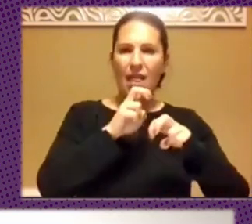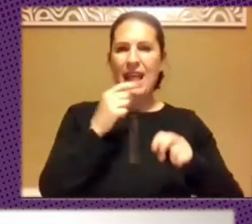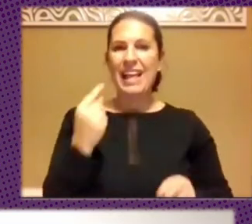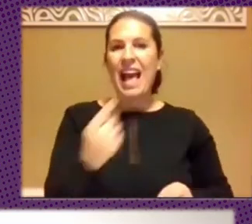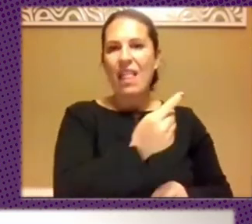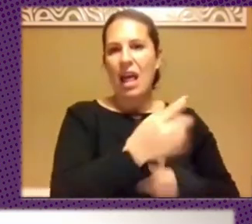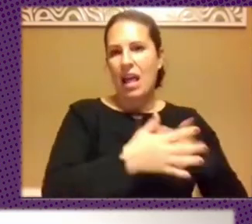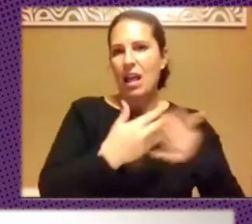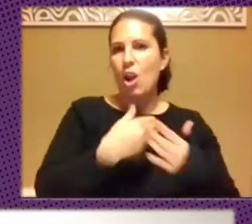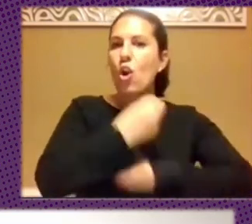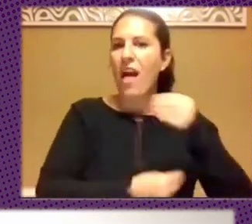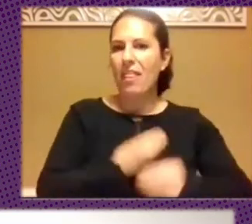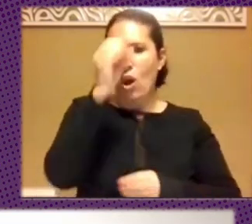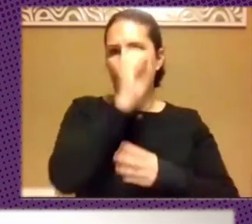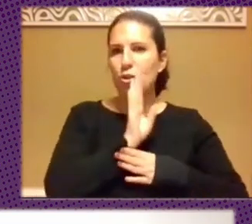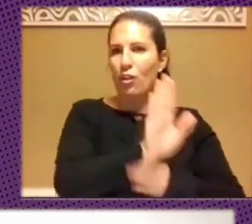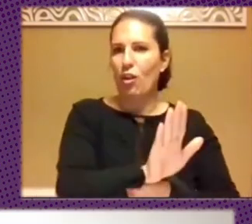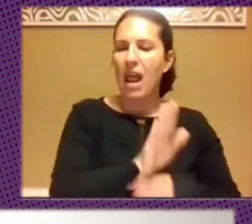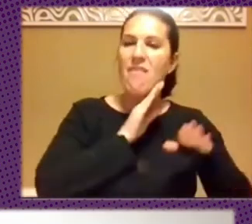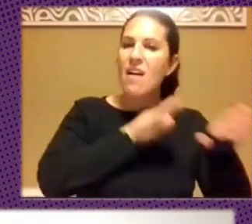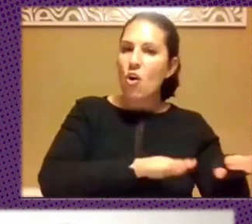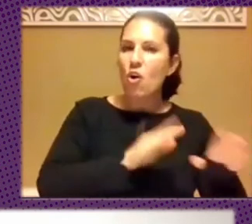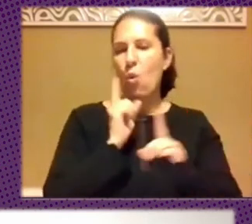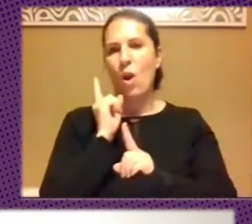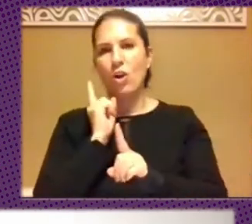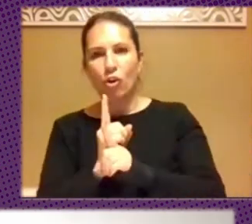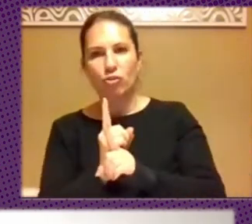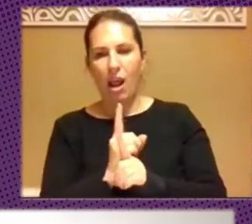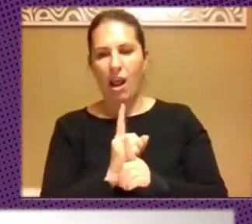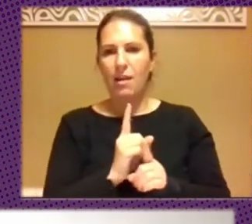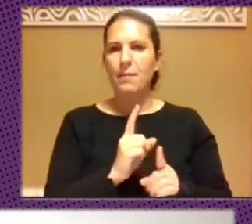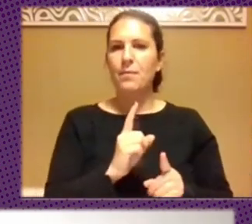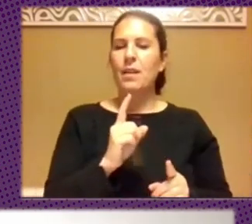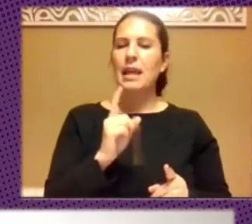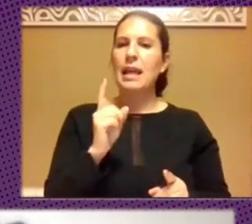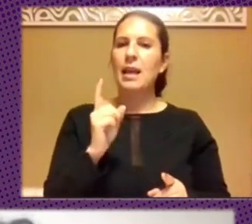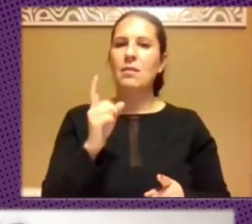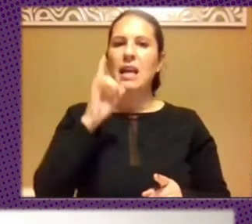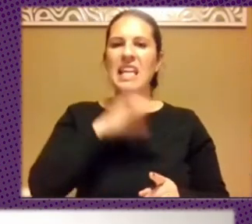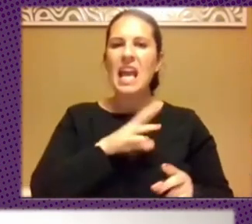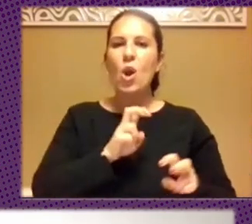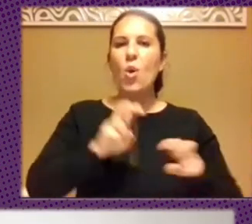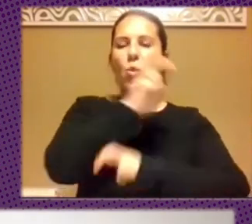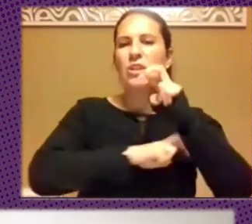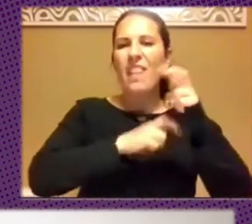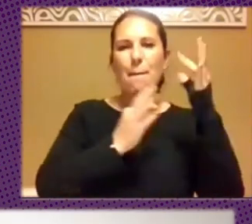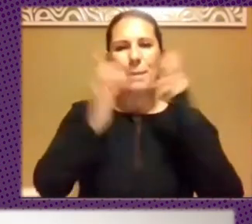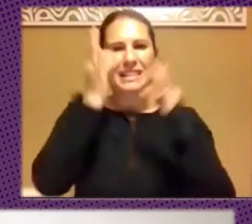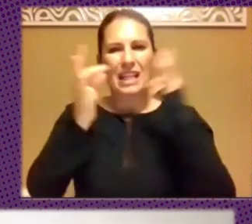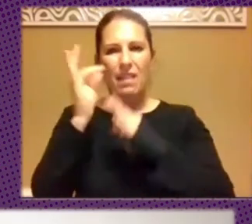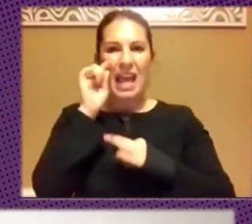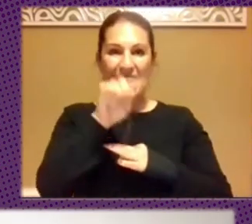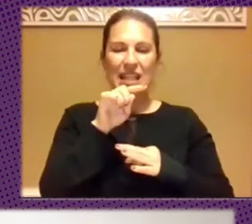o sea, quién se posicionó, quién está a favor de algo, en contra de algo, quién está con una búsqueda precisa, esa es la